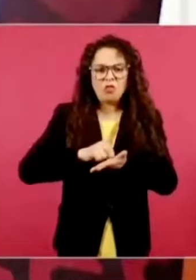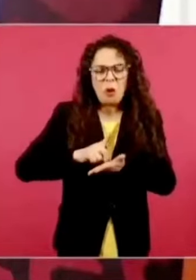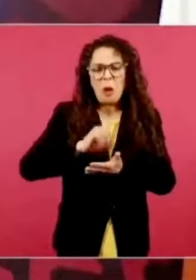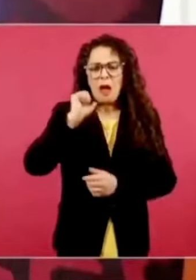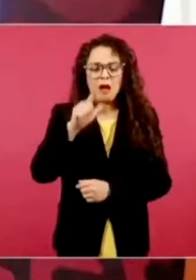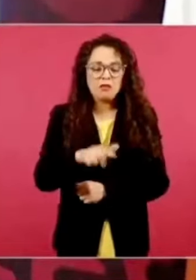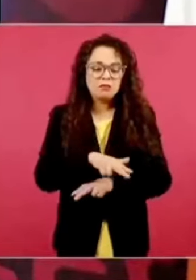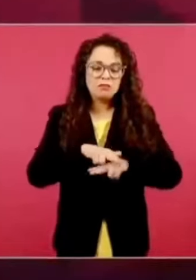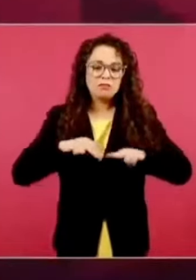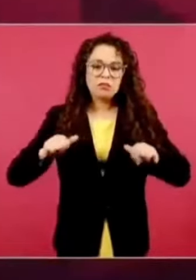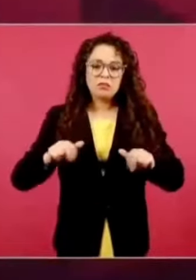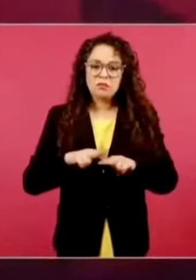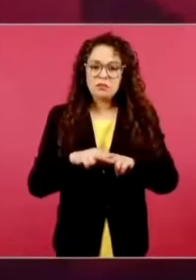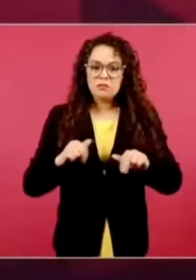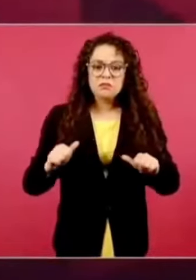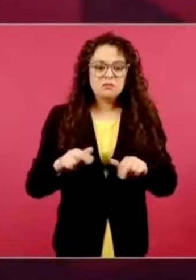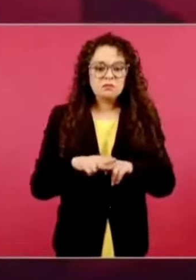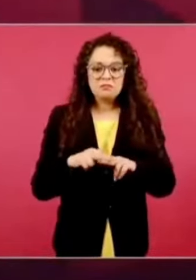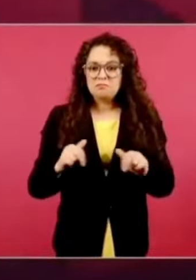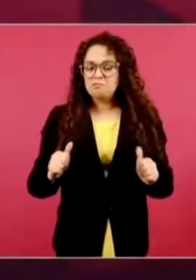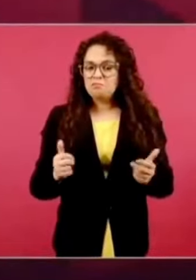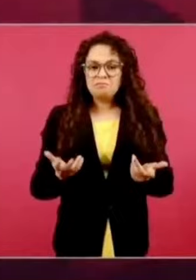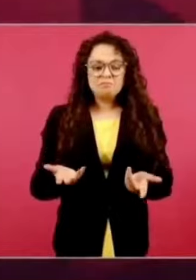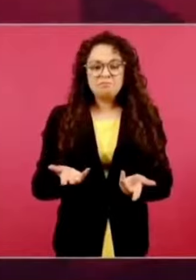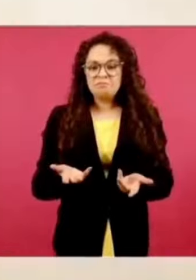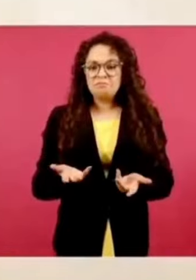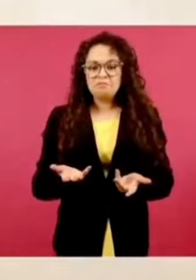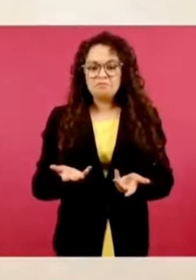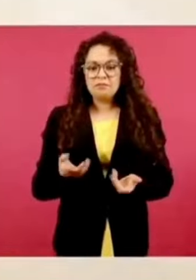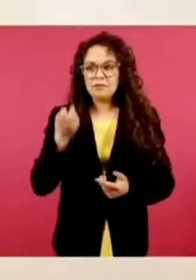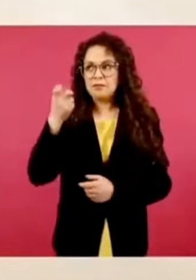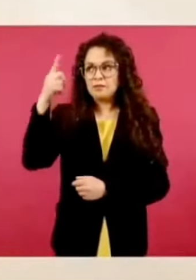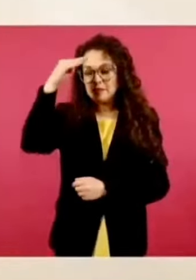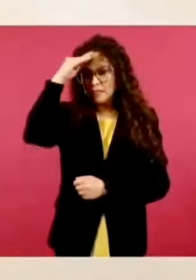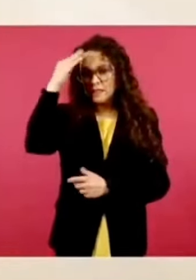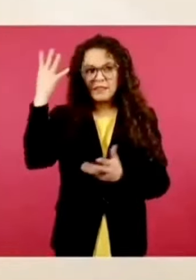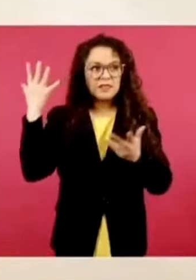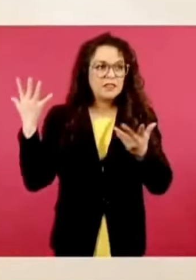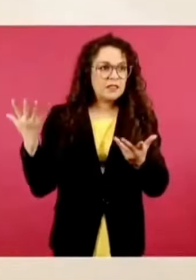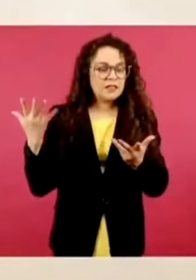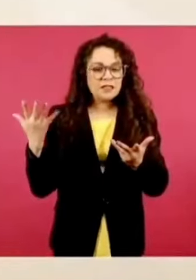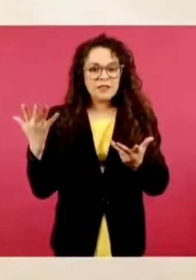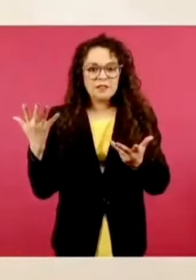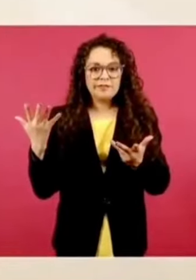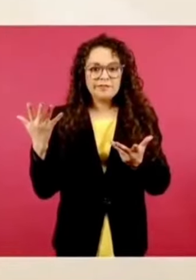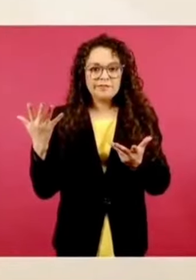se metieron en un problema.